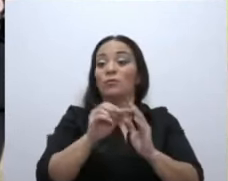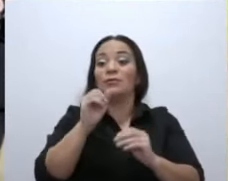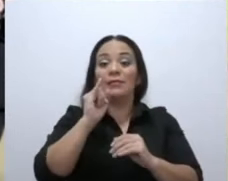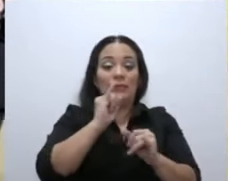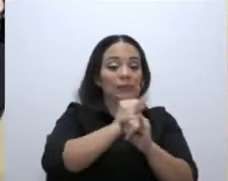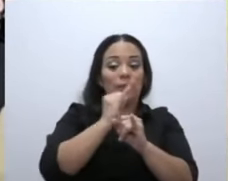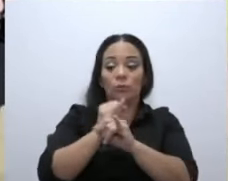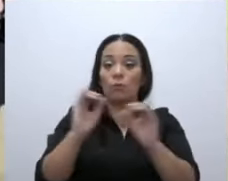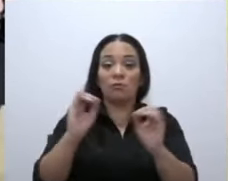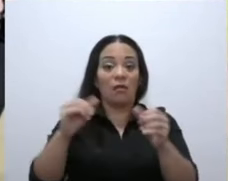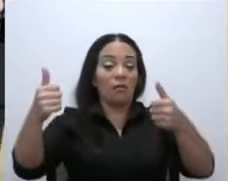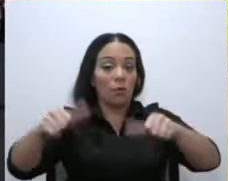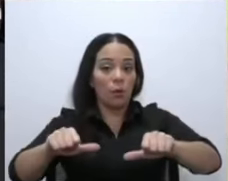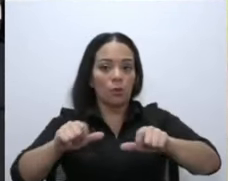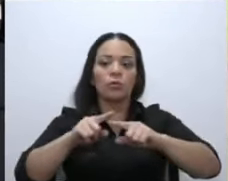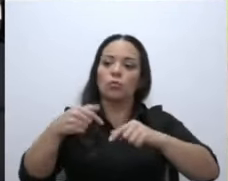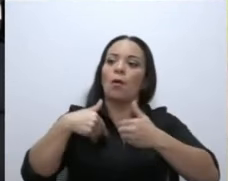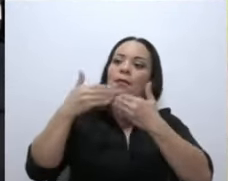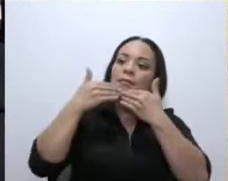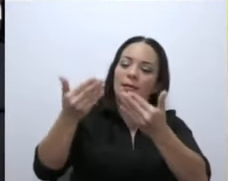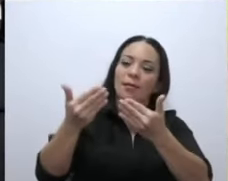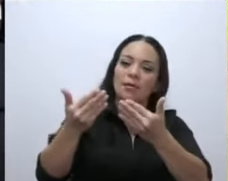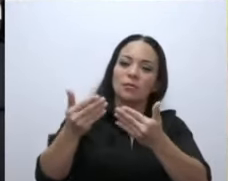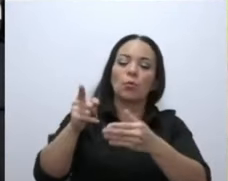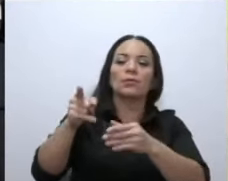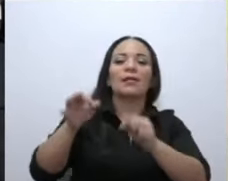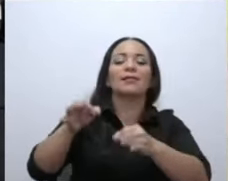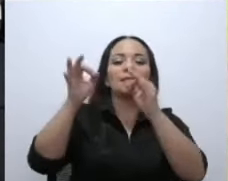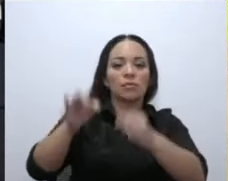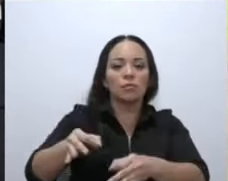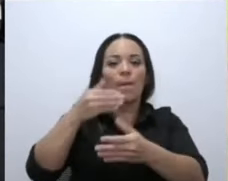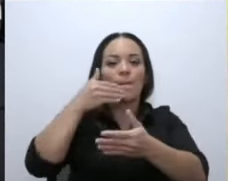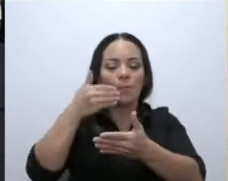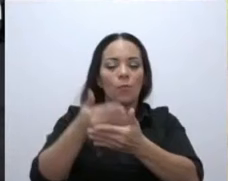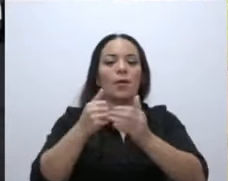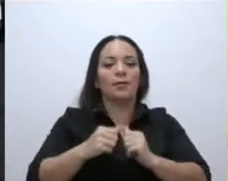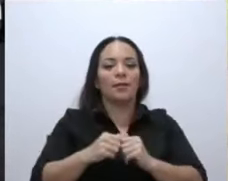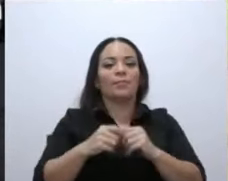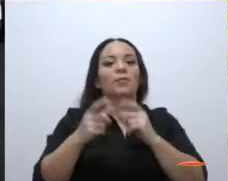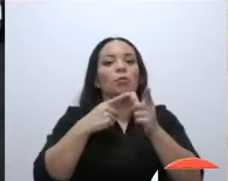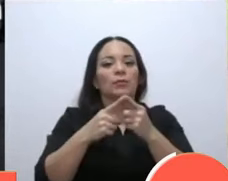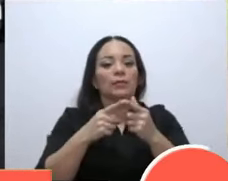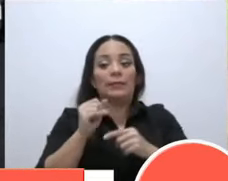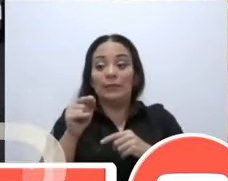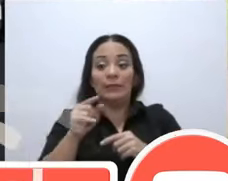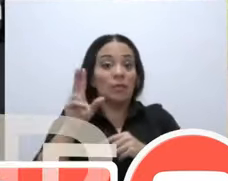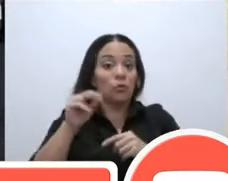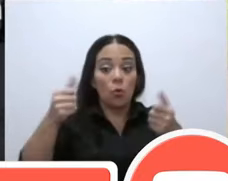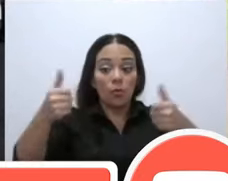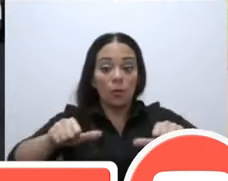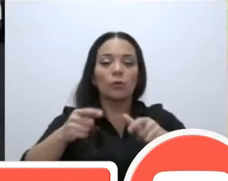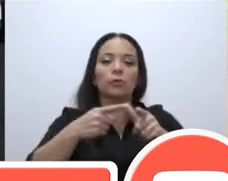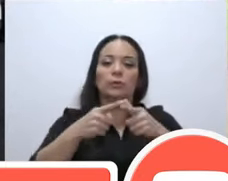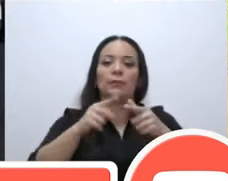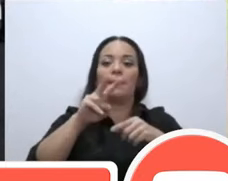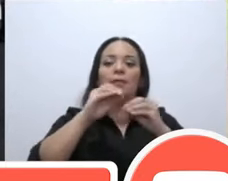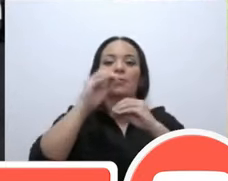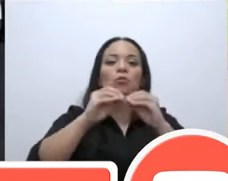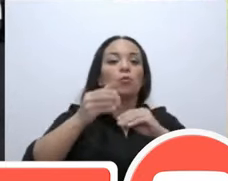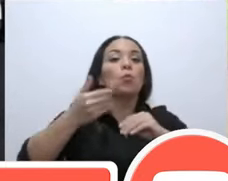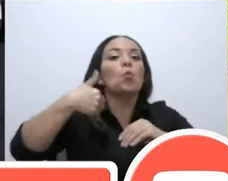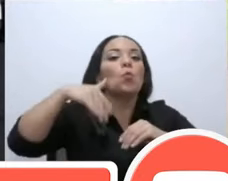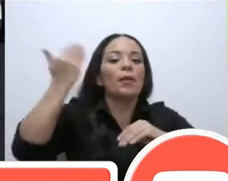agradezco a don Erick esa cosa, esa decisión tan buena, las tarifas hubieran aumentado hasta un 20% el año entrante.